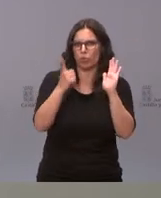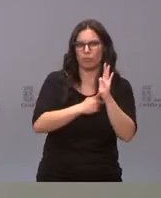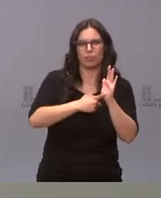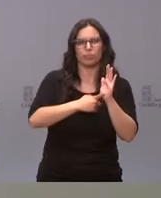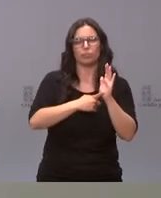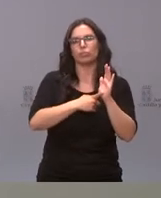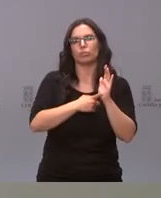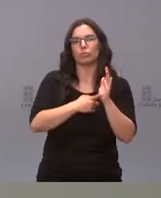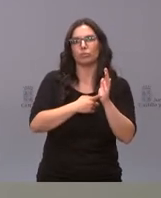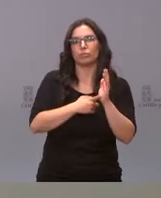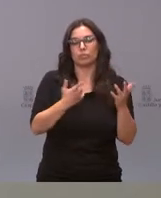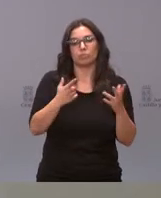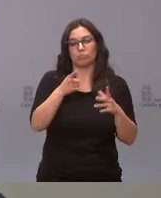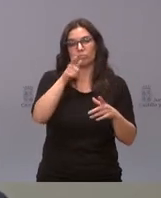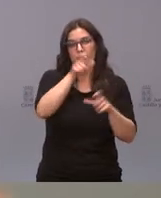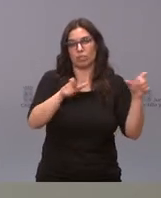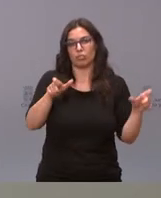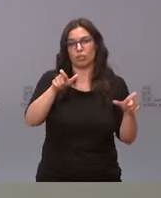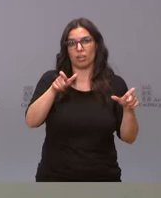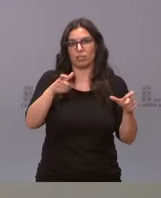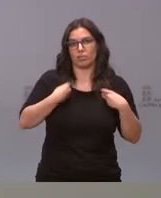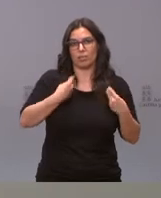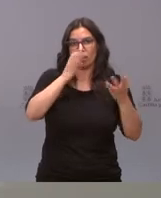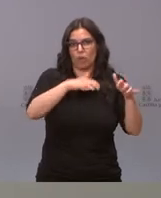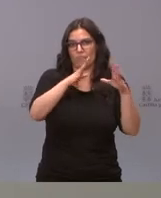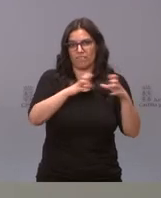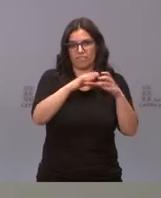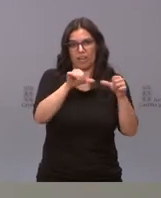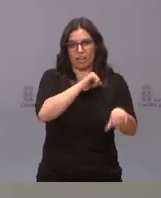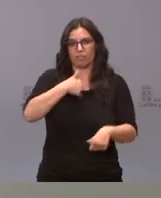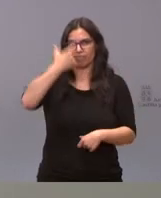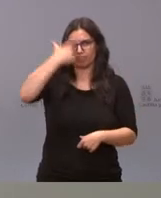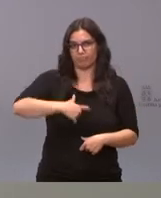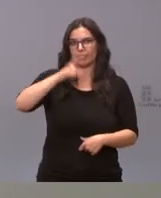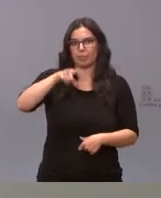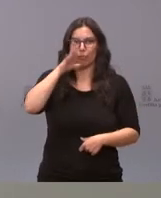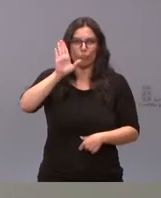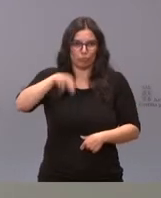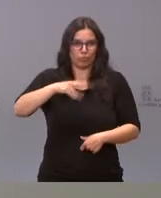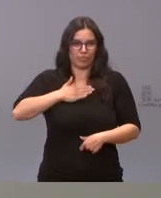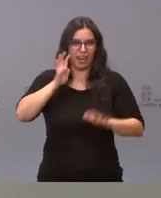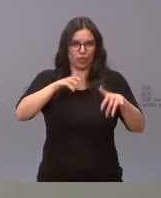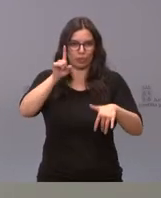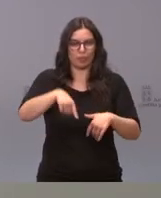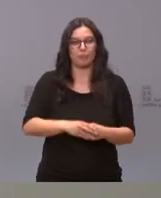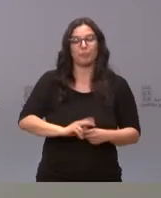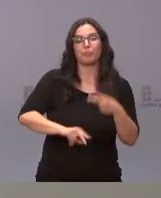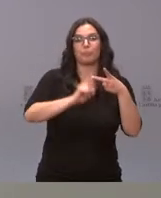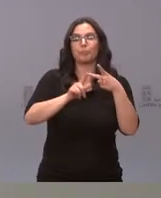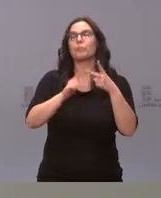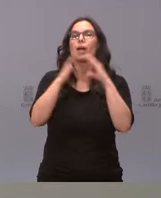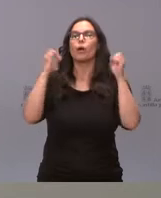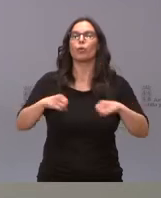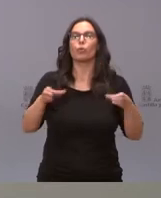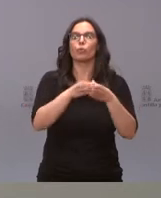y que, bueno, es largamente esperada por la ciudad de León y luego por este consejero como leonés que soy. El segundo es un acuerdo de la Junta de